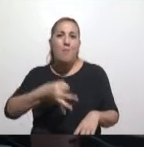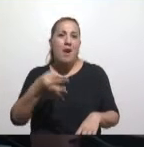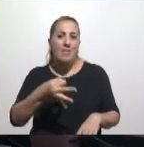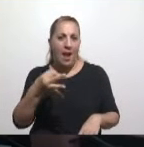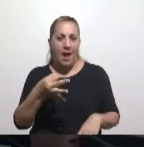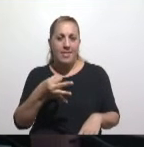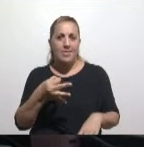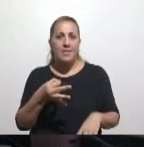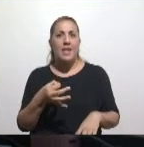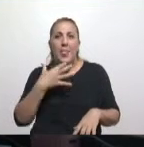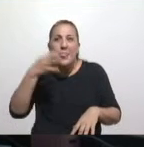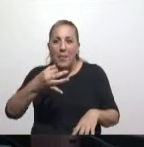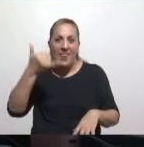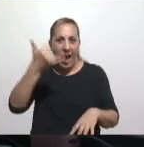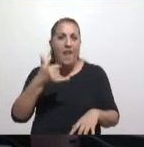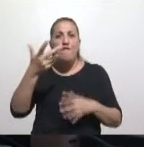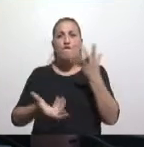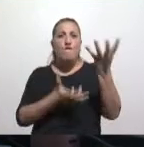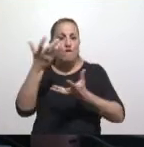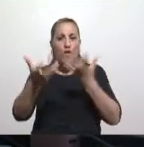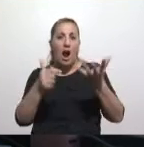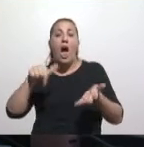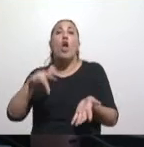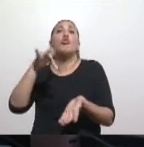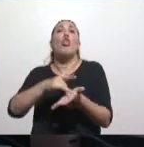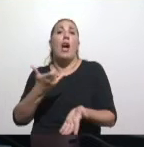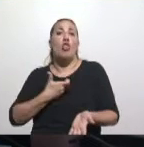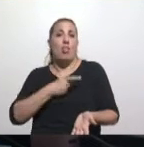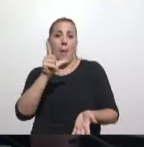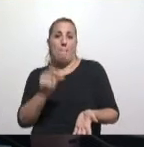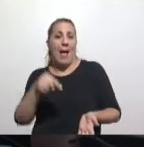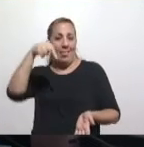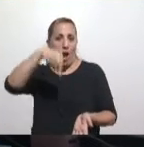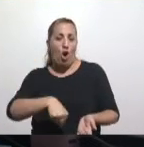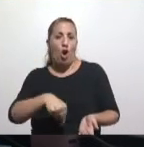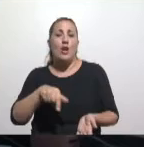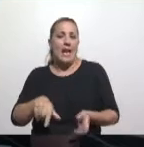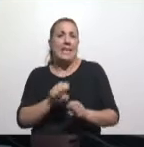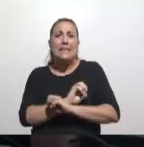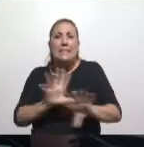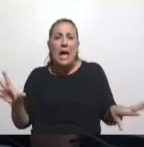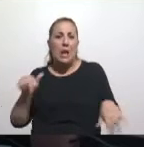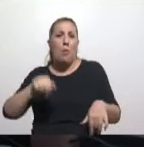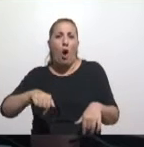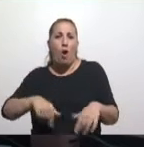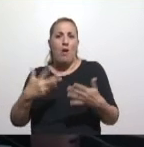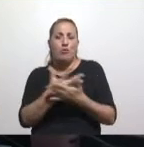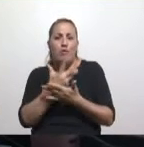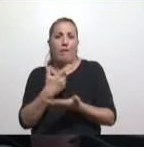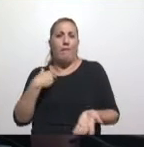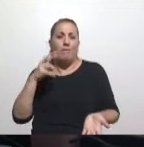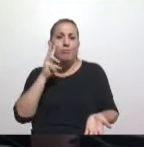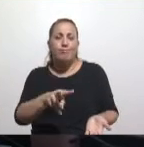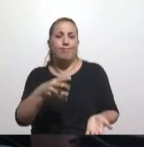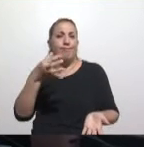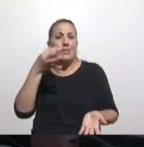es absolutamente literal, esta vez le toca a la Patagonia, es tremendo lo que estamos viviendo y viendo, presenciando